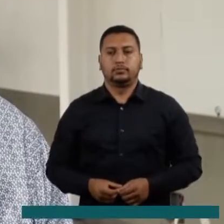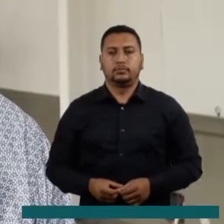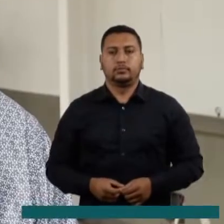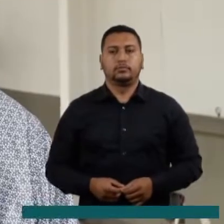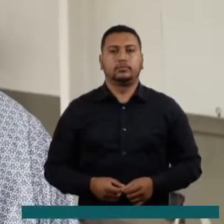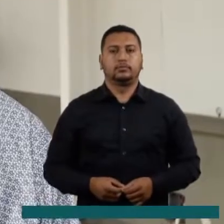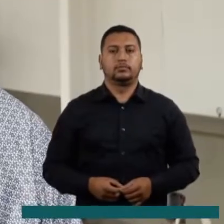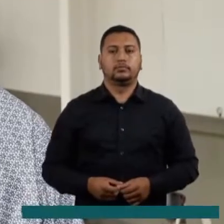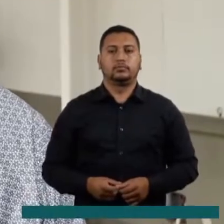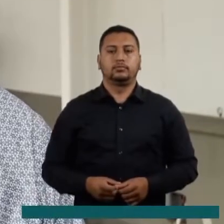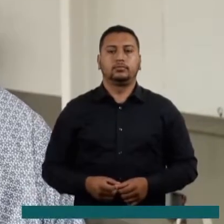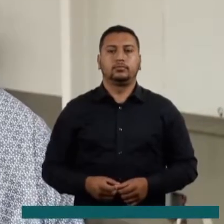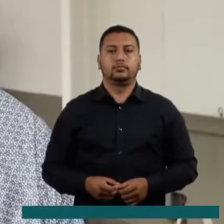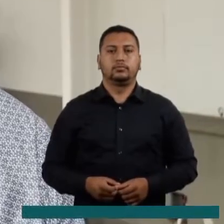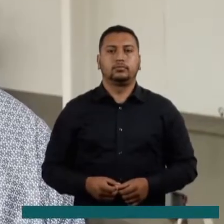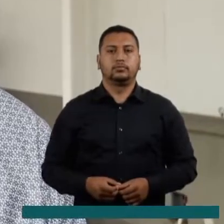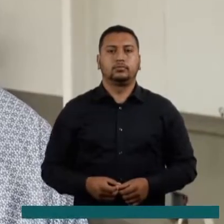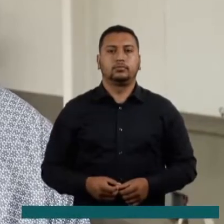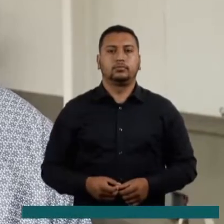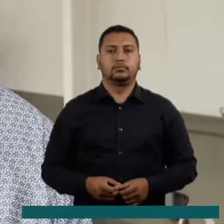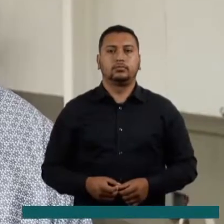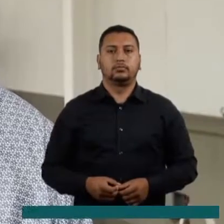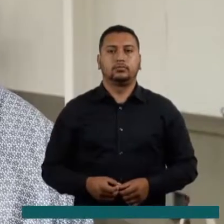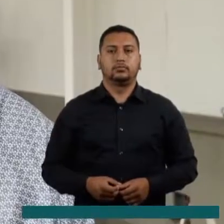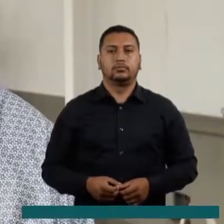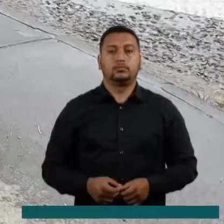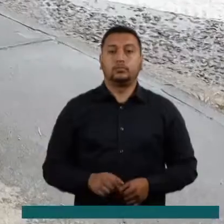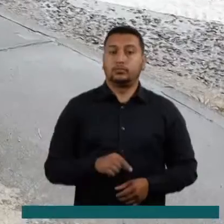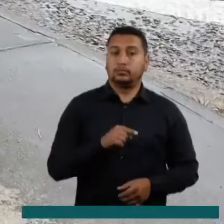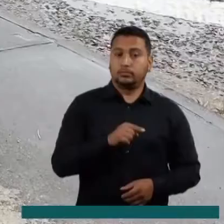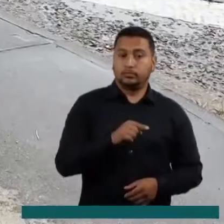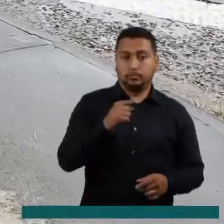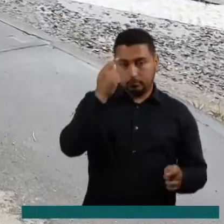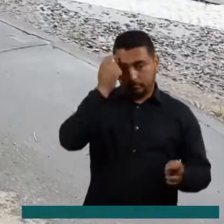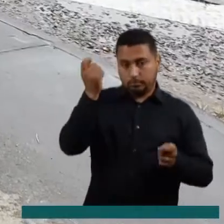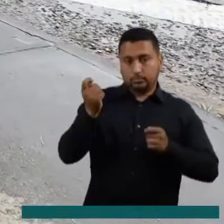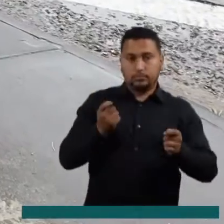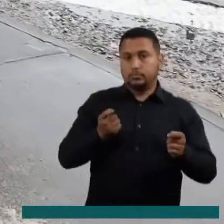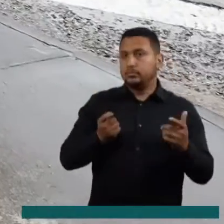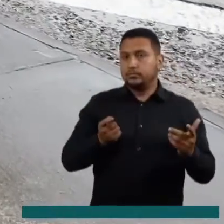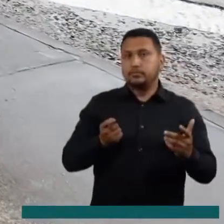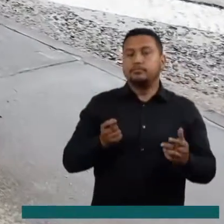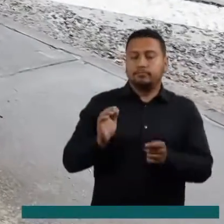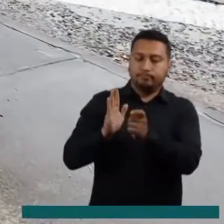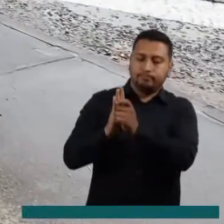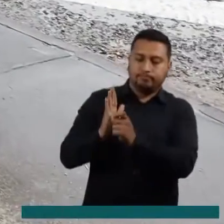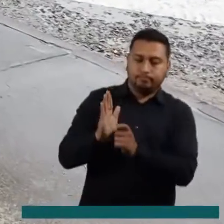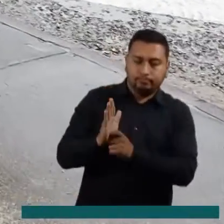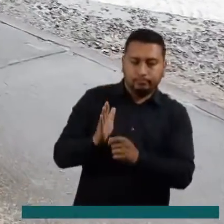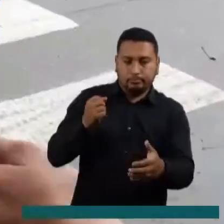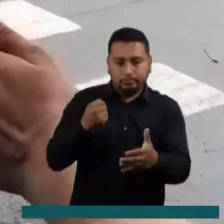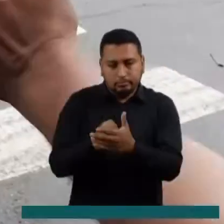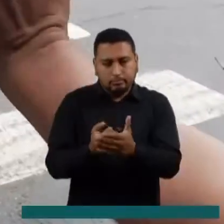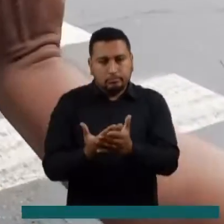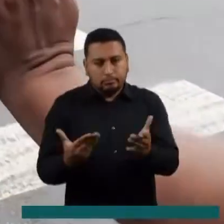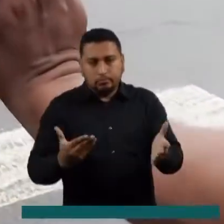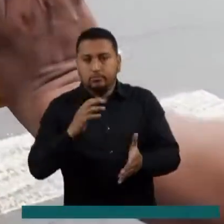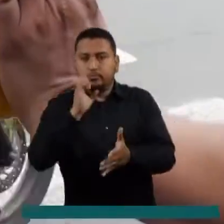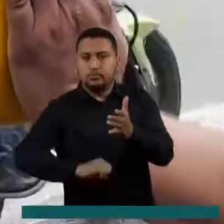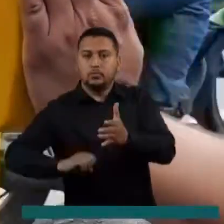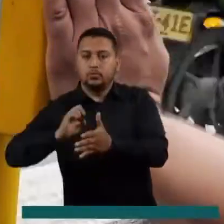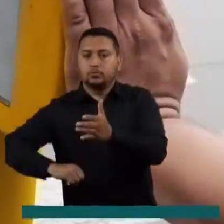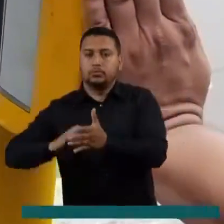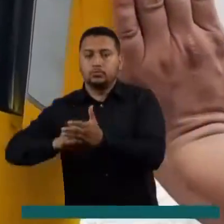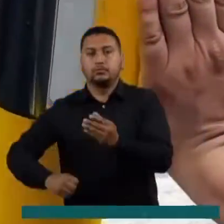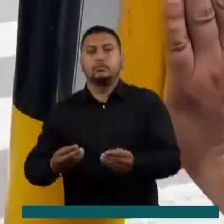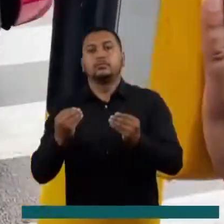movilizarse normalmente por la ciudad. Con esta estrategia se busca disminuir los índices de accidentalidad y promover